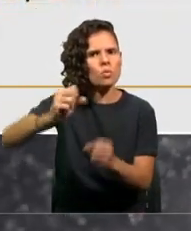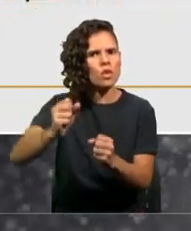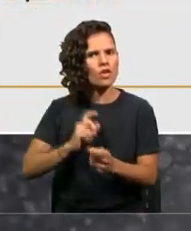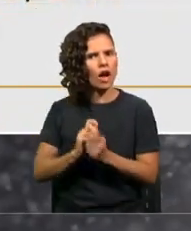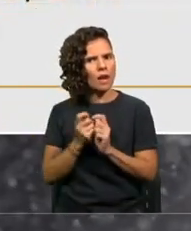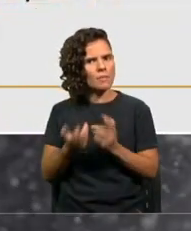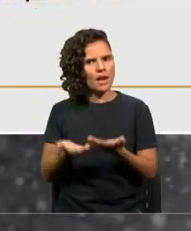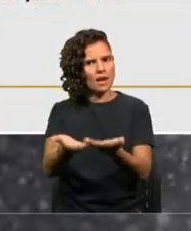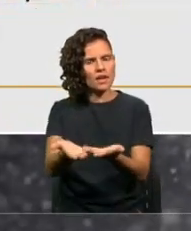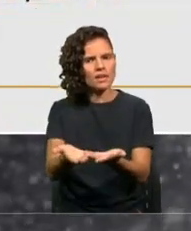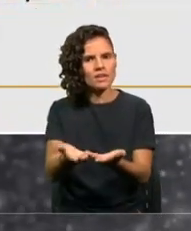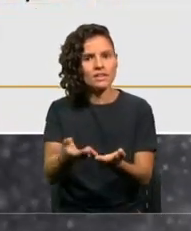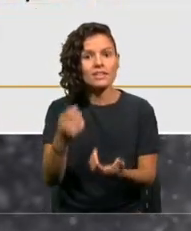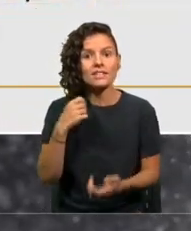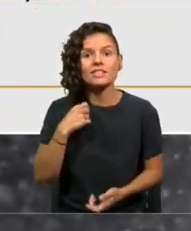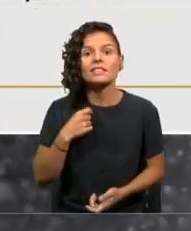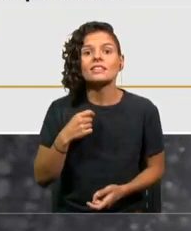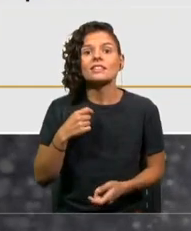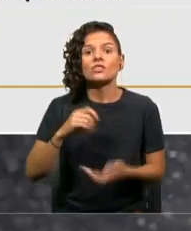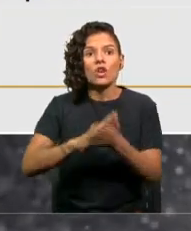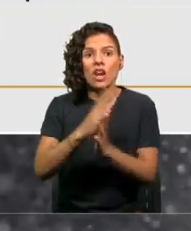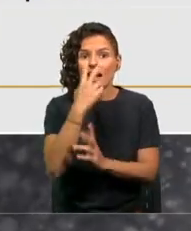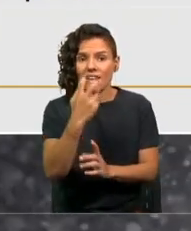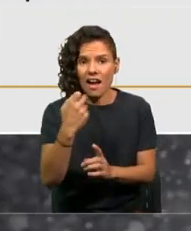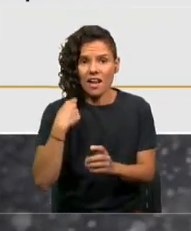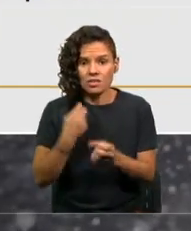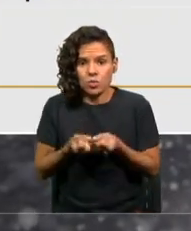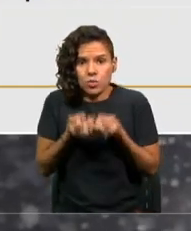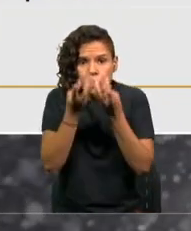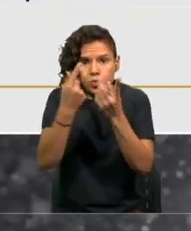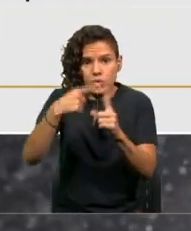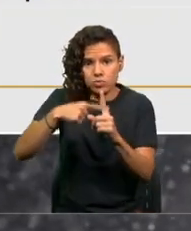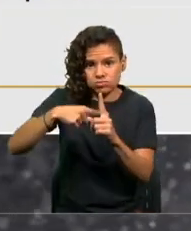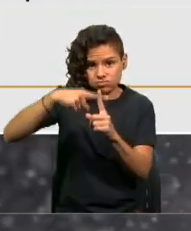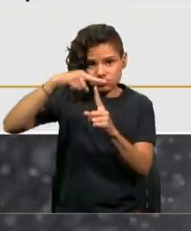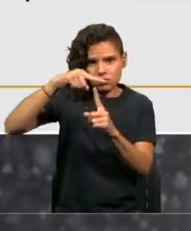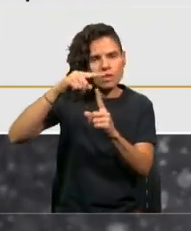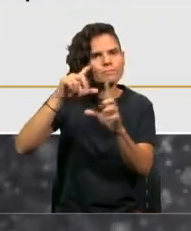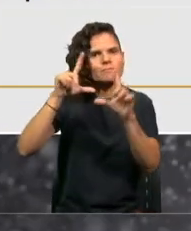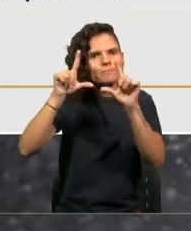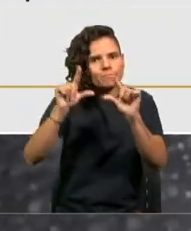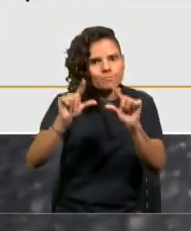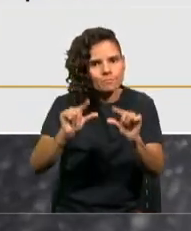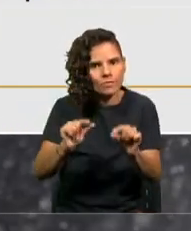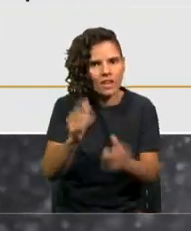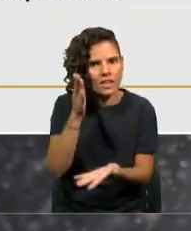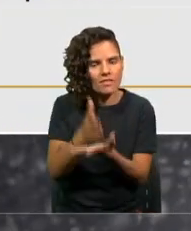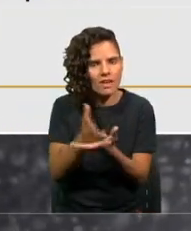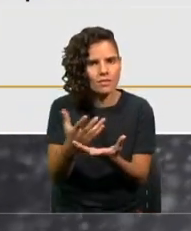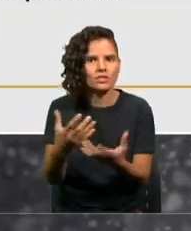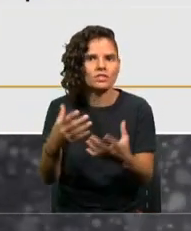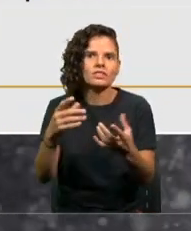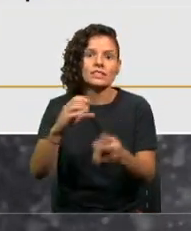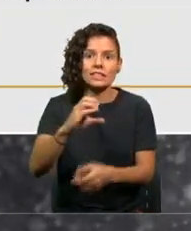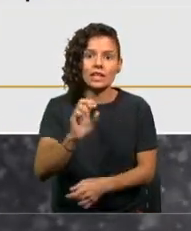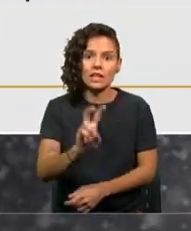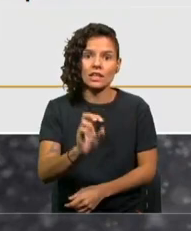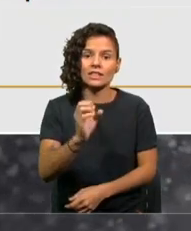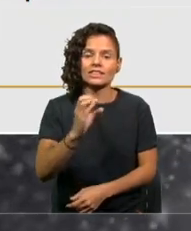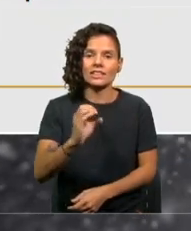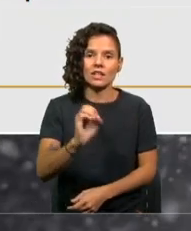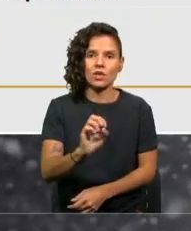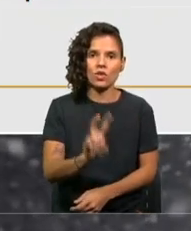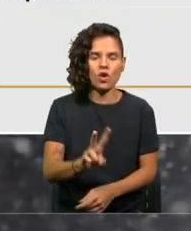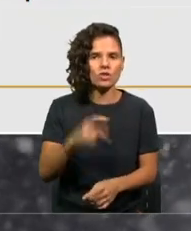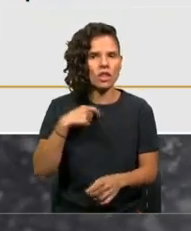reducción de los gases de efecto invernadero, no solo tenemos que reducir CO2 que emitimos a la atmósfera,